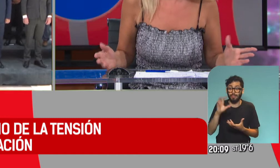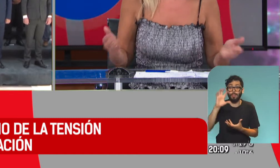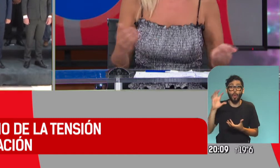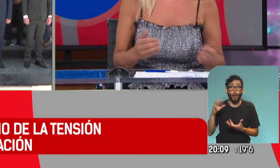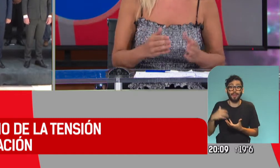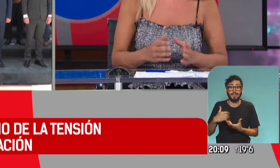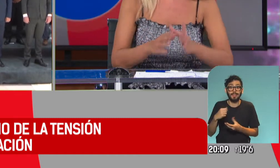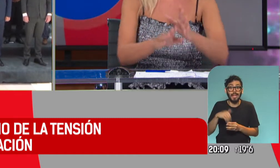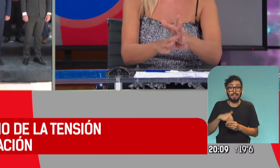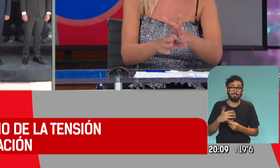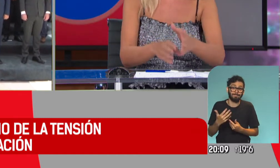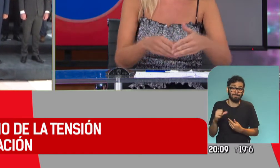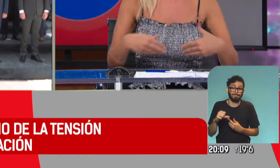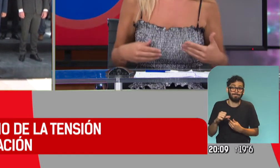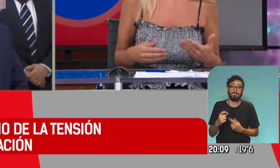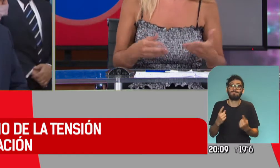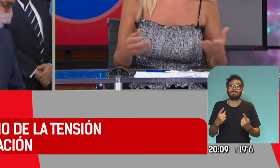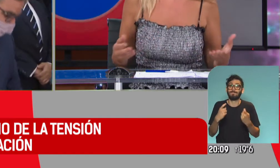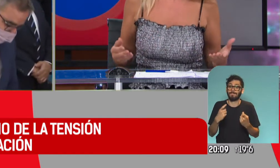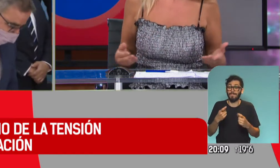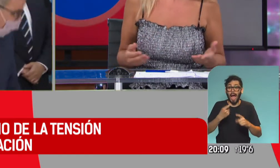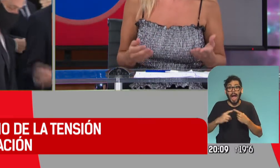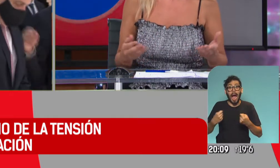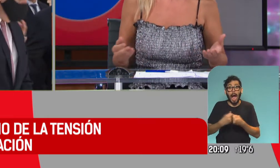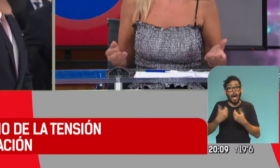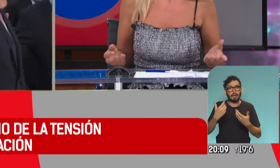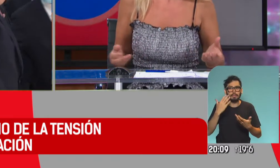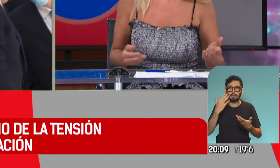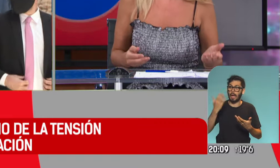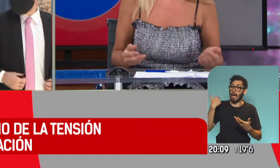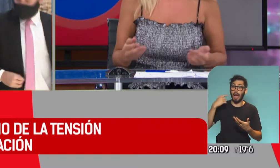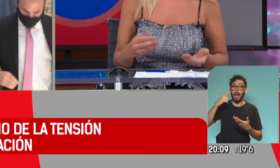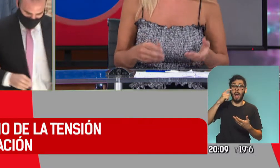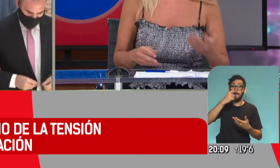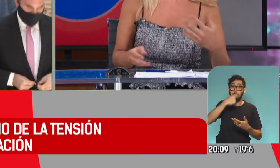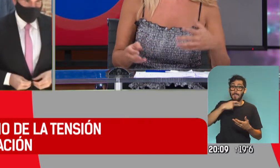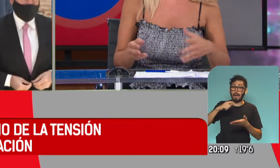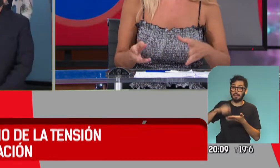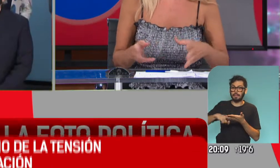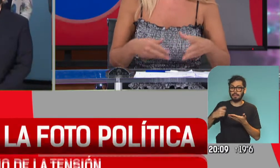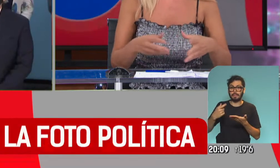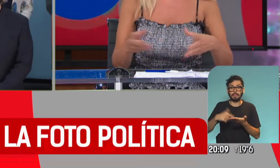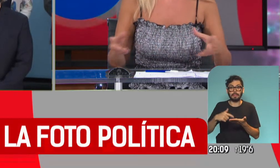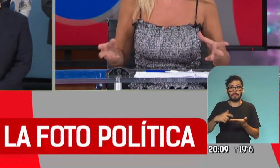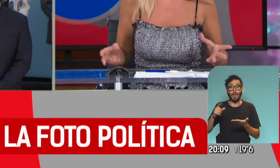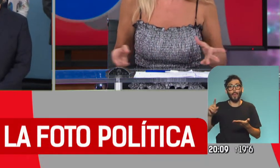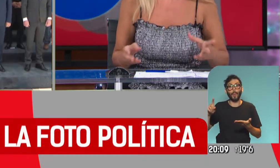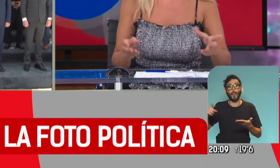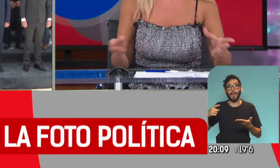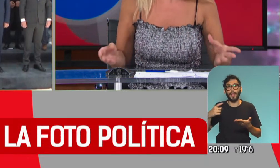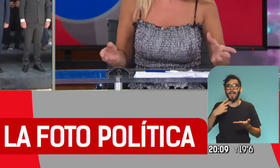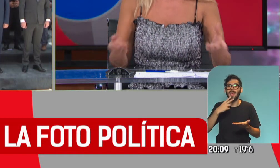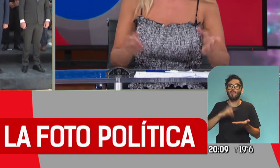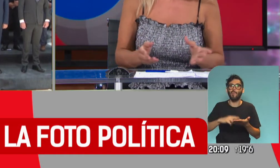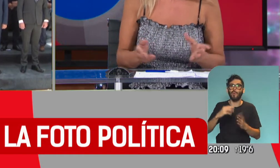provincias. Y necesitamos postergar este acuerdo firmado con Mauricio Macri, que iba generando una disminución de los impuestos